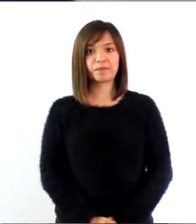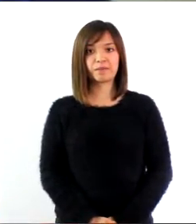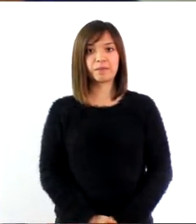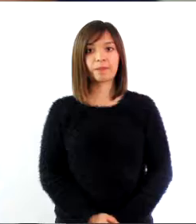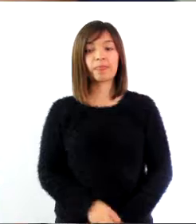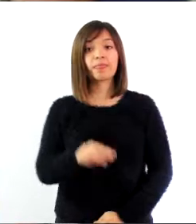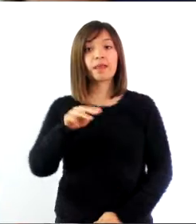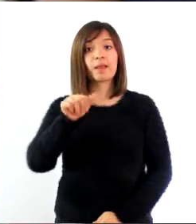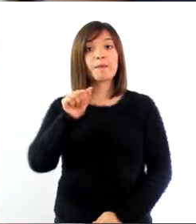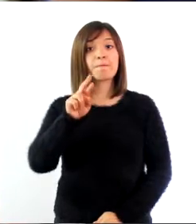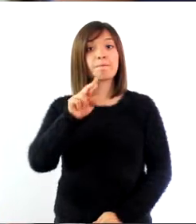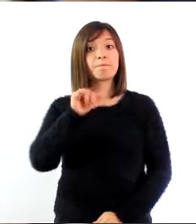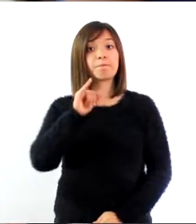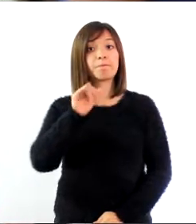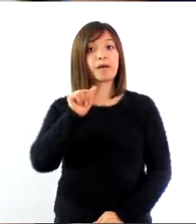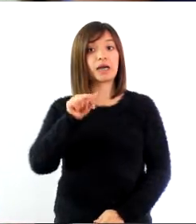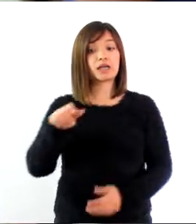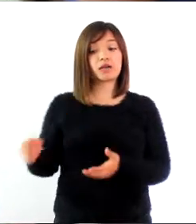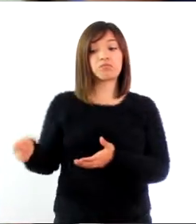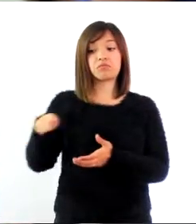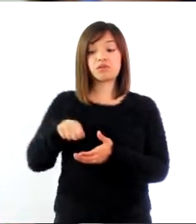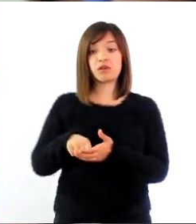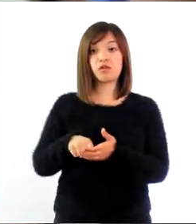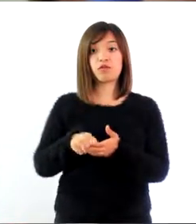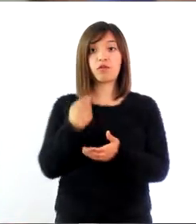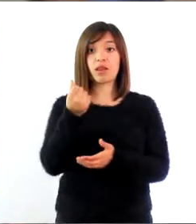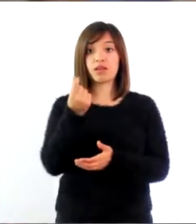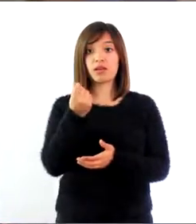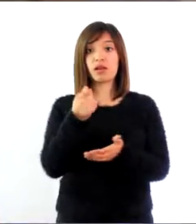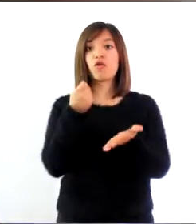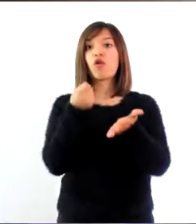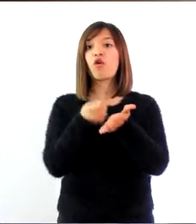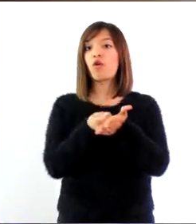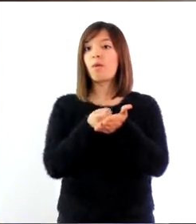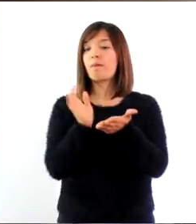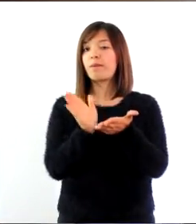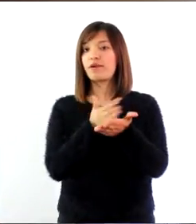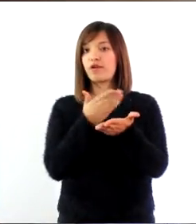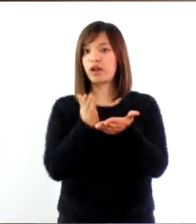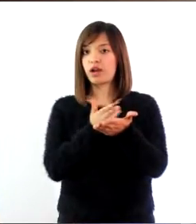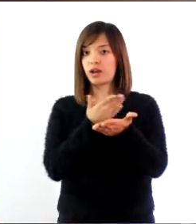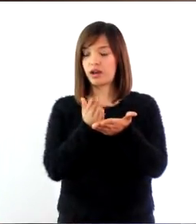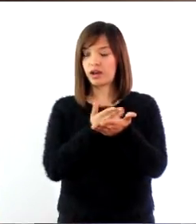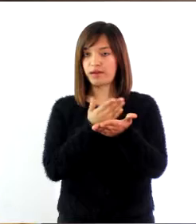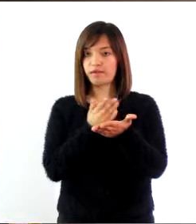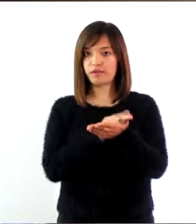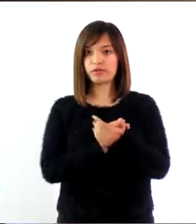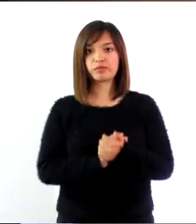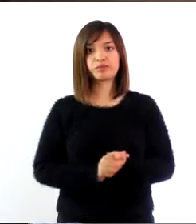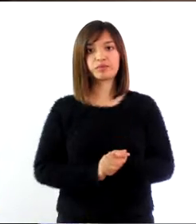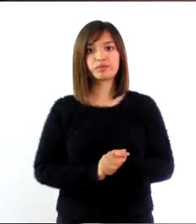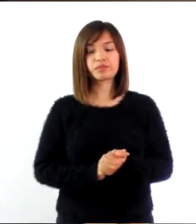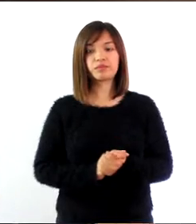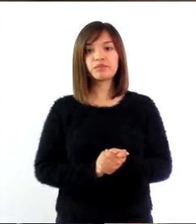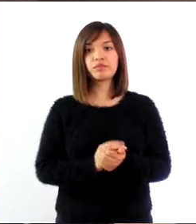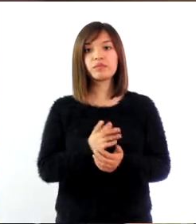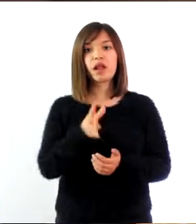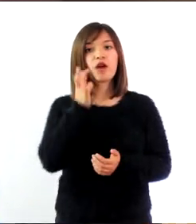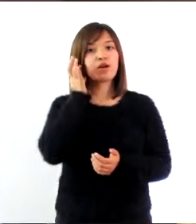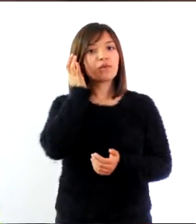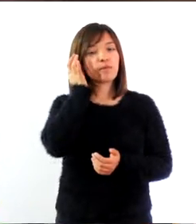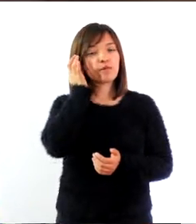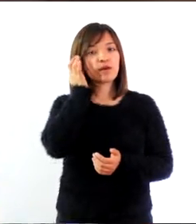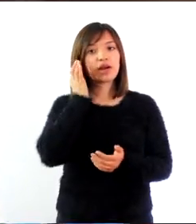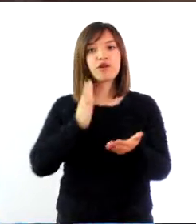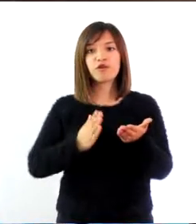María sacó el dinero de su cartera y compró el libro. Al contrario de Pernambuco, ella comenzó a estudiar